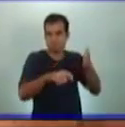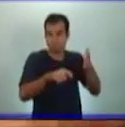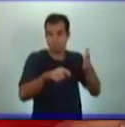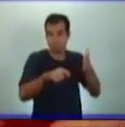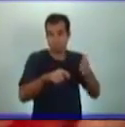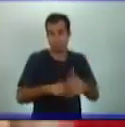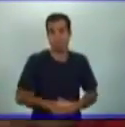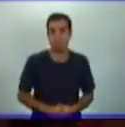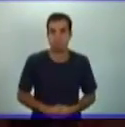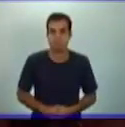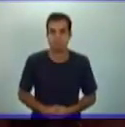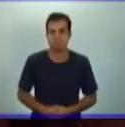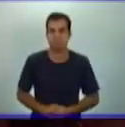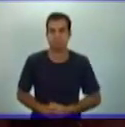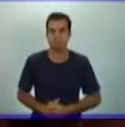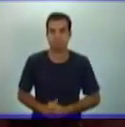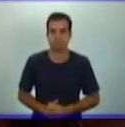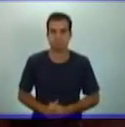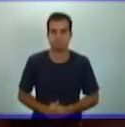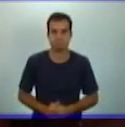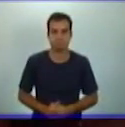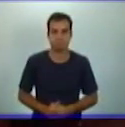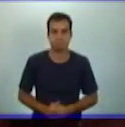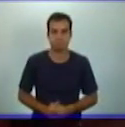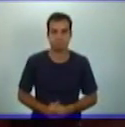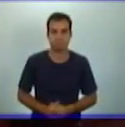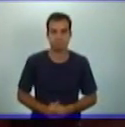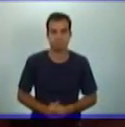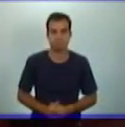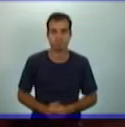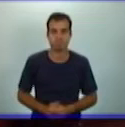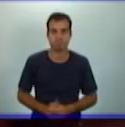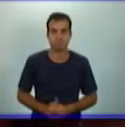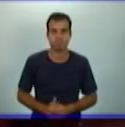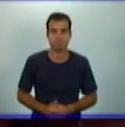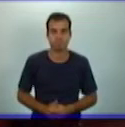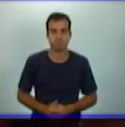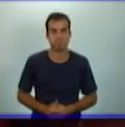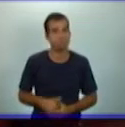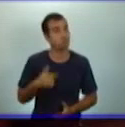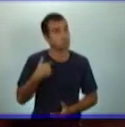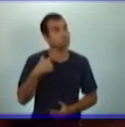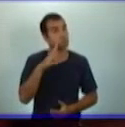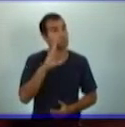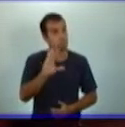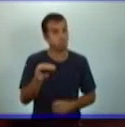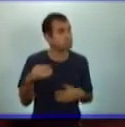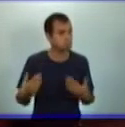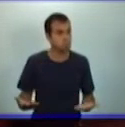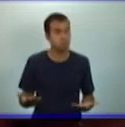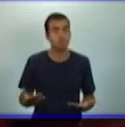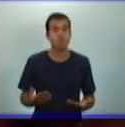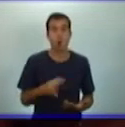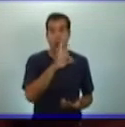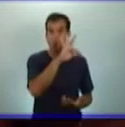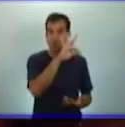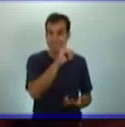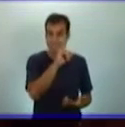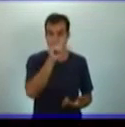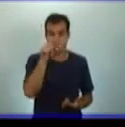con derecho al voto. Y si te digo que el 86